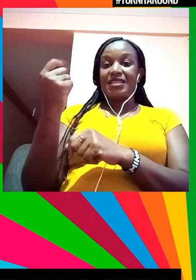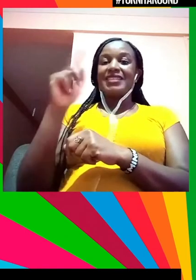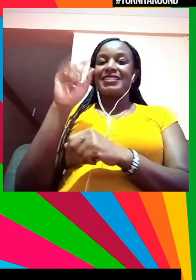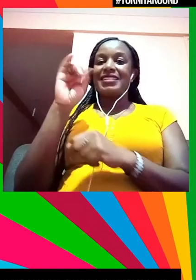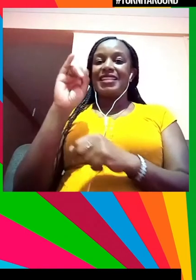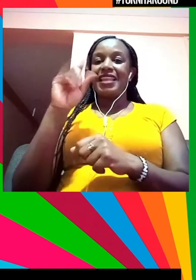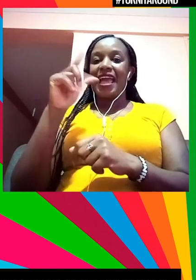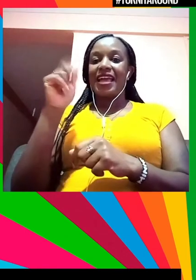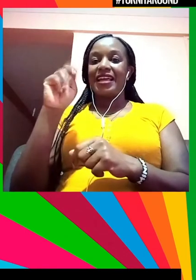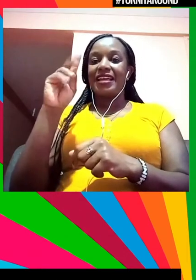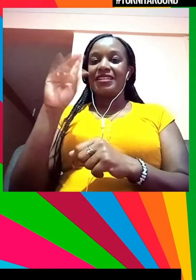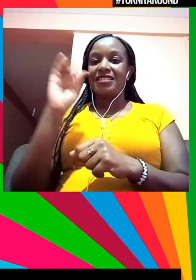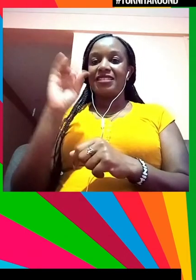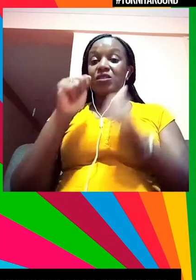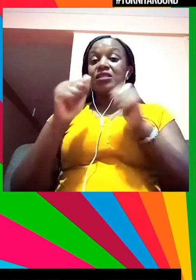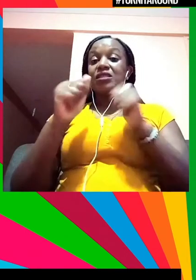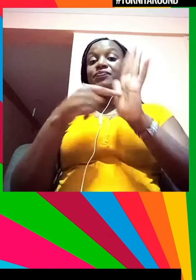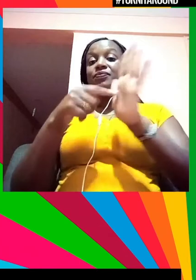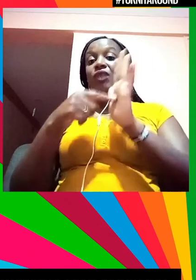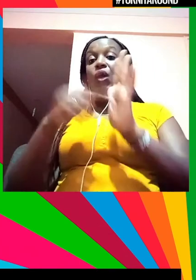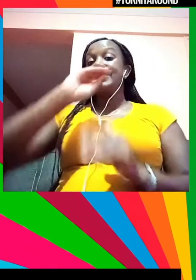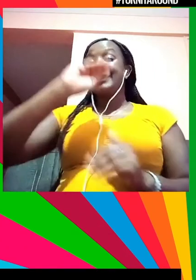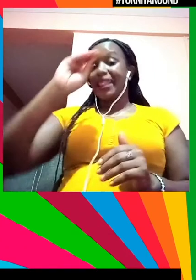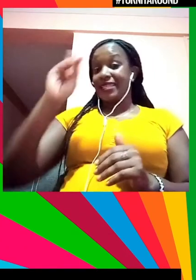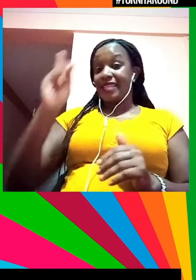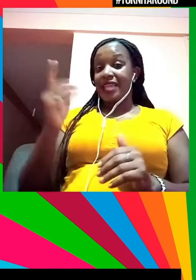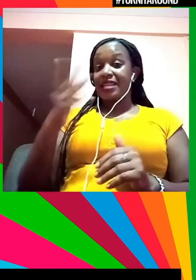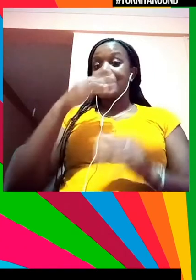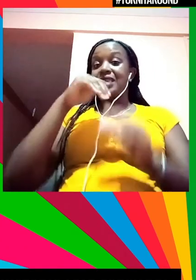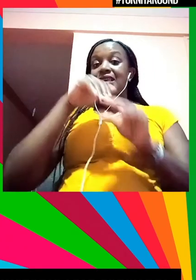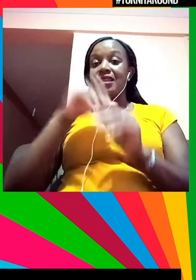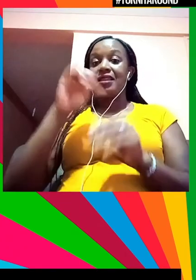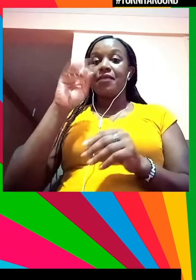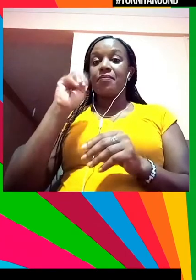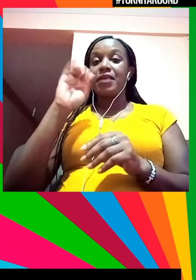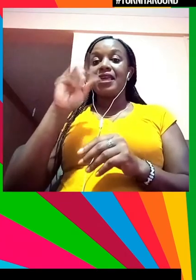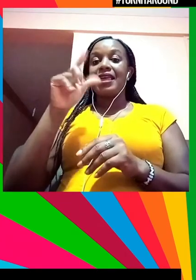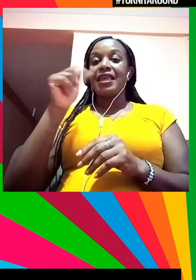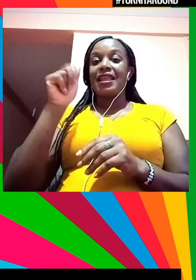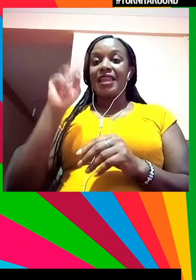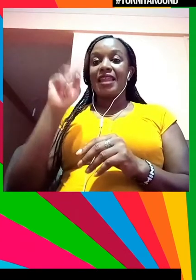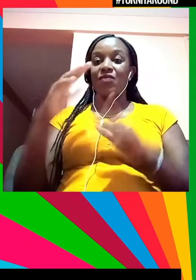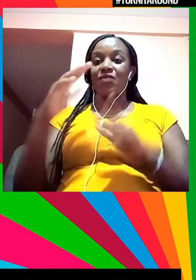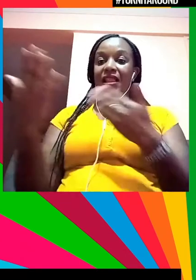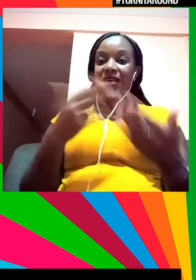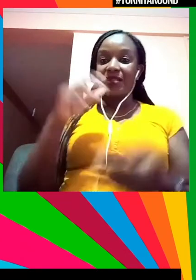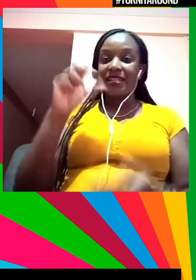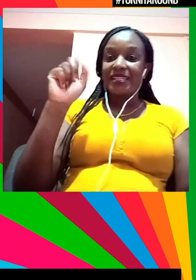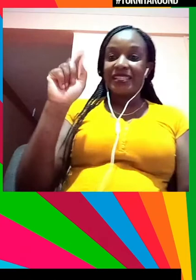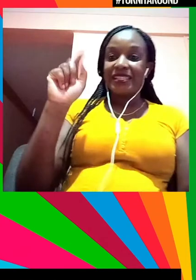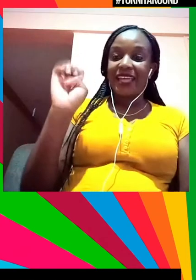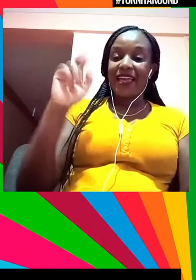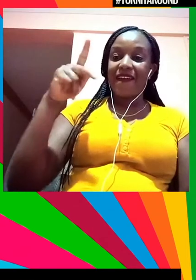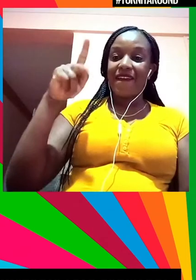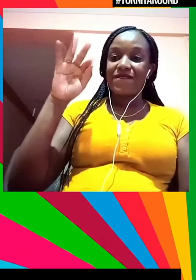Trienal de Milán. Una exhibición rompedora de diseño y arte en Milán. Bienvenido, Stefano Berry. Un